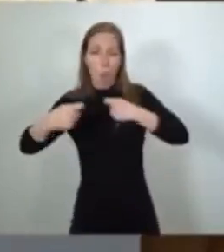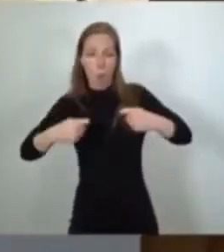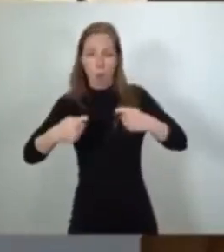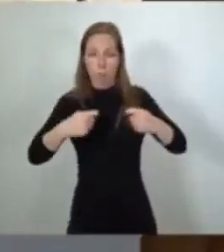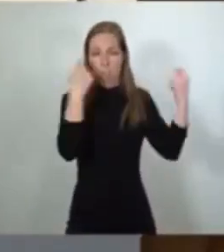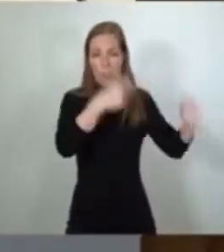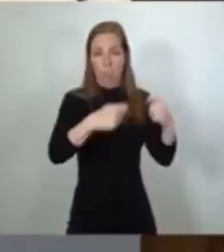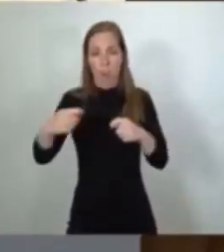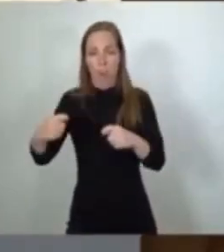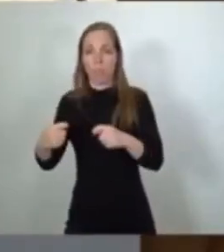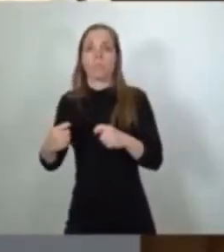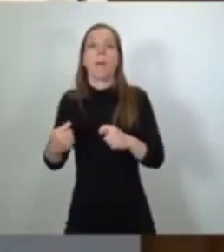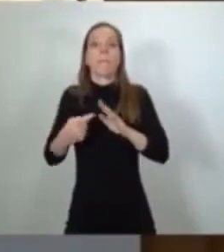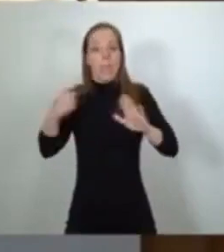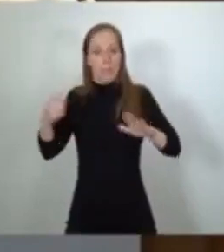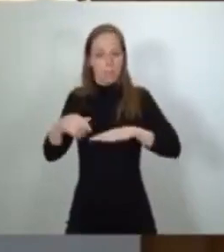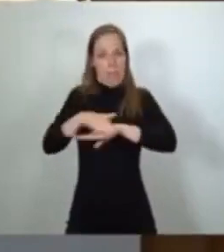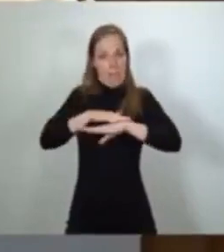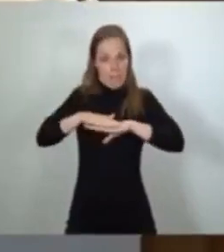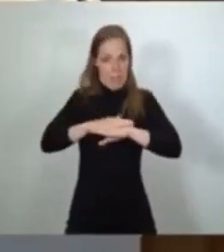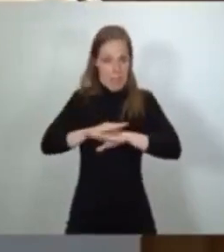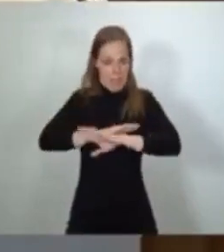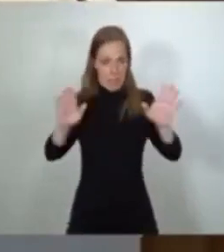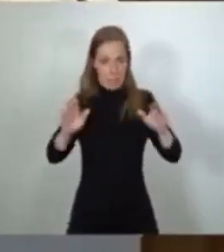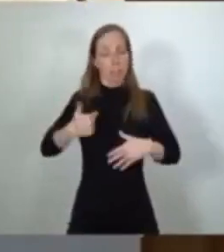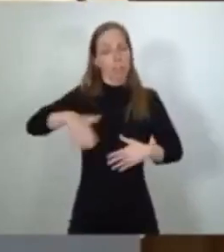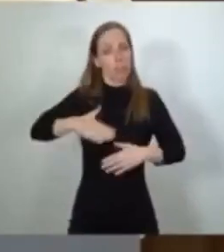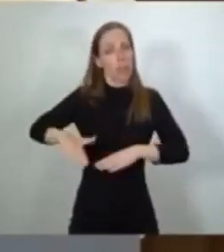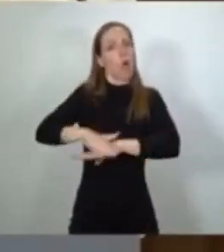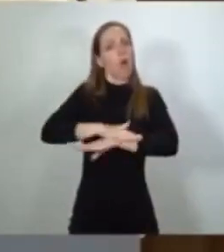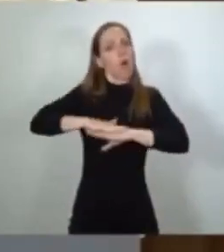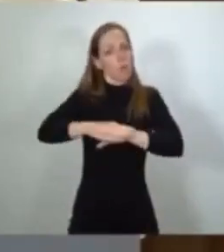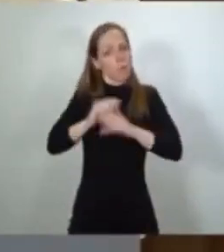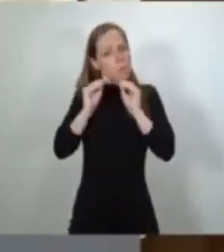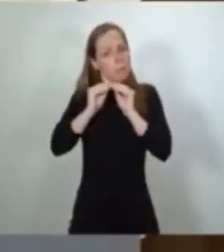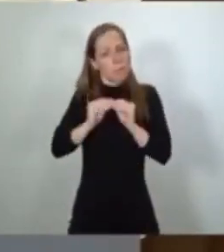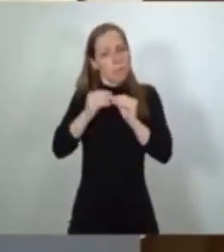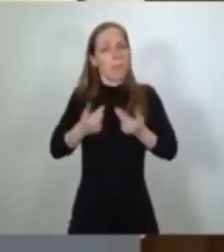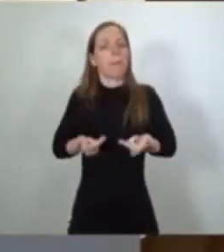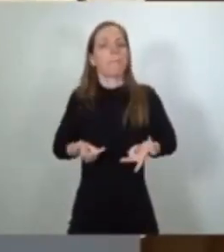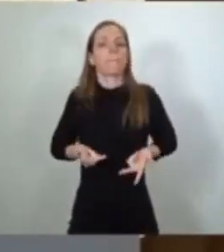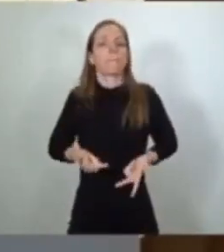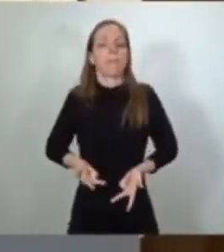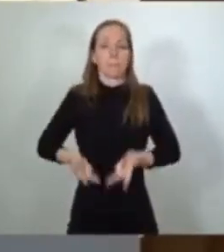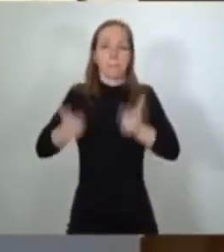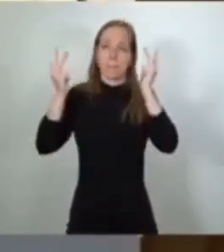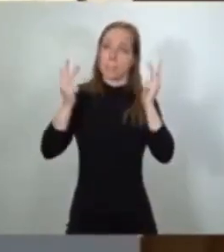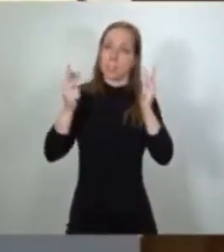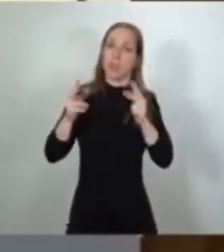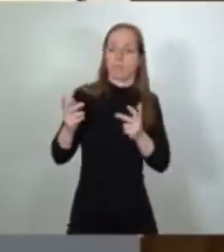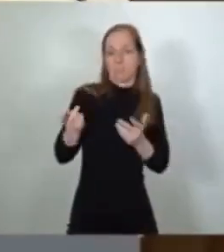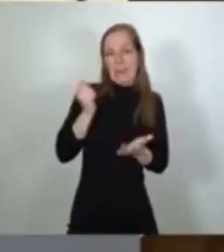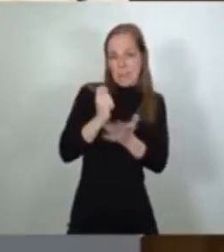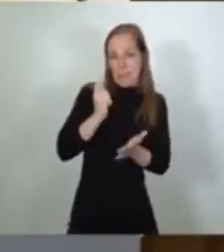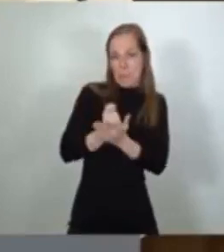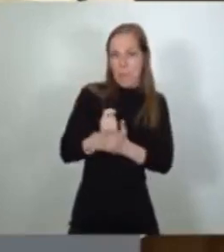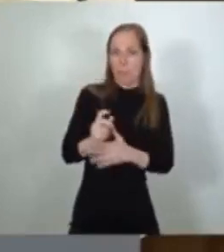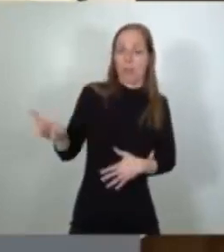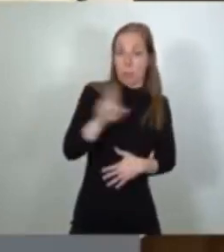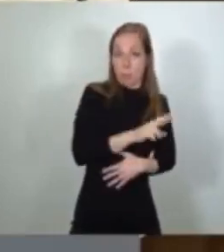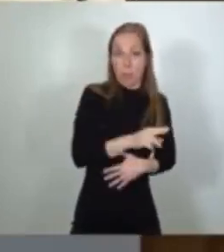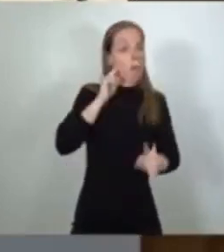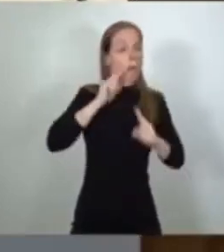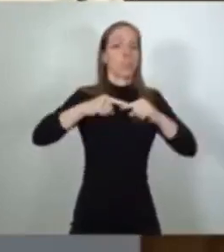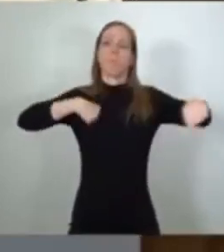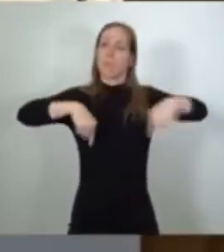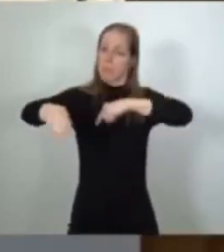Desde el Gobierno habíamos articulado un permiso retribuido recuperable que favorecía la reducción de la movilidad